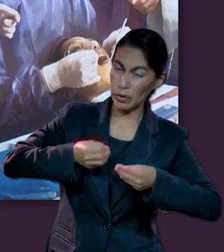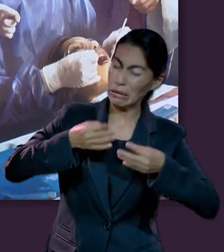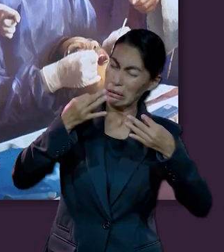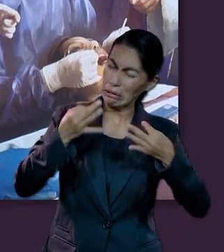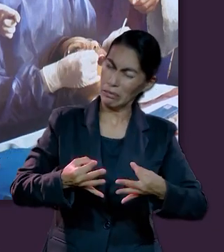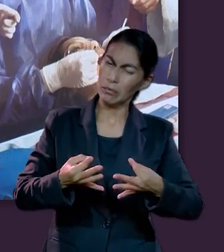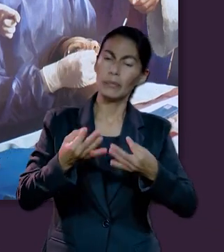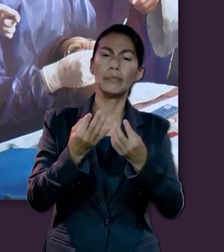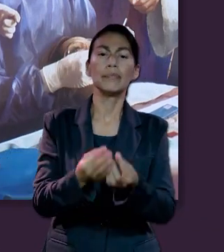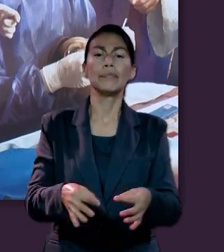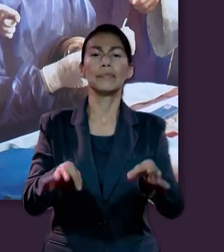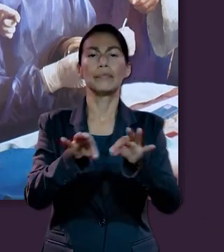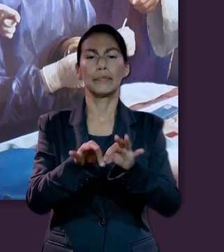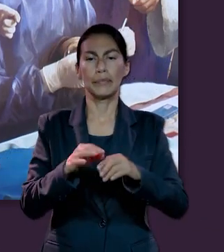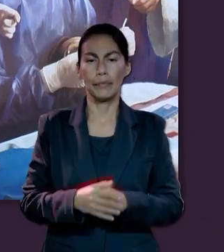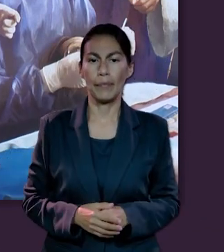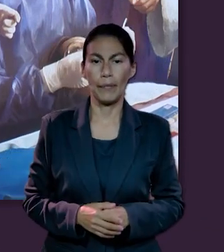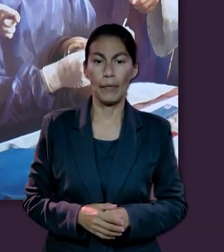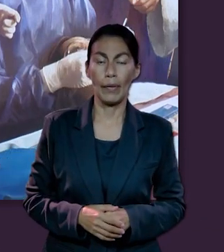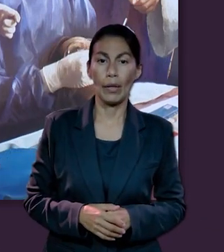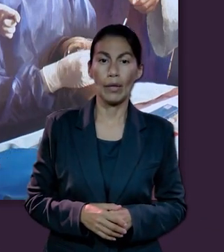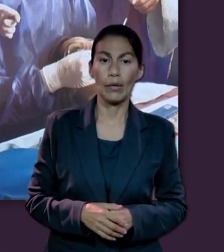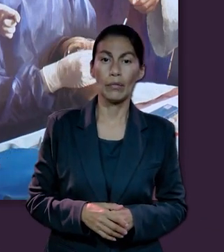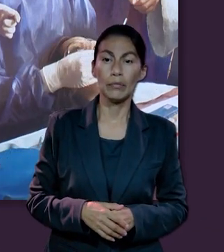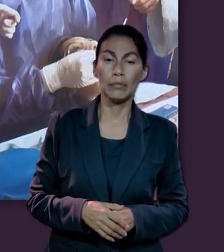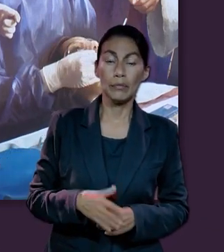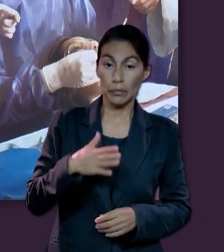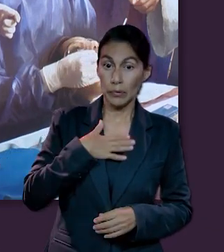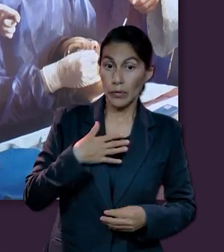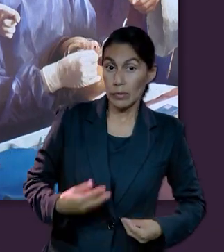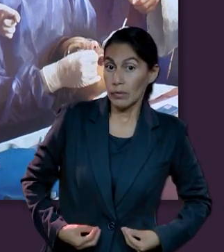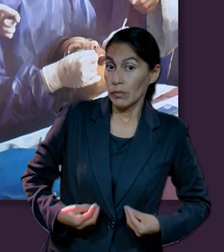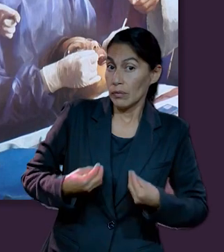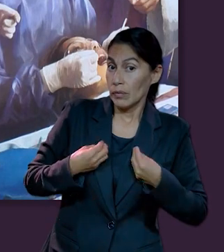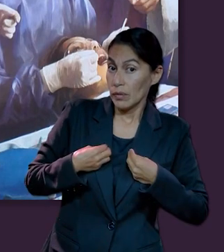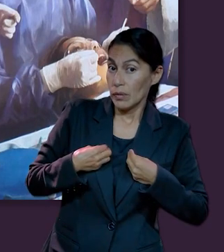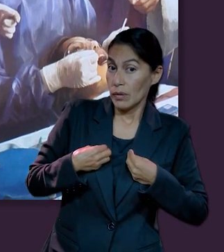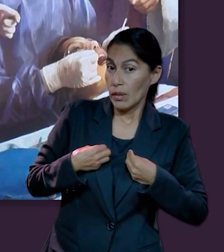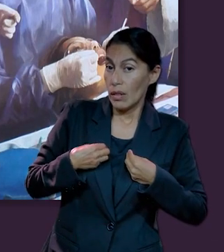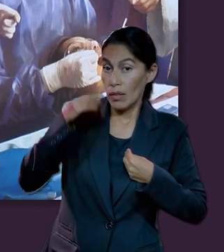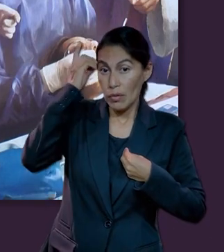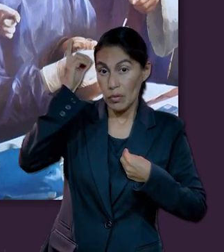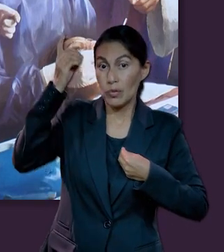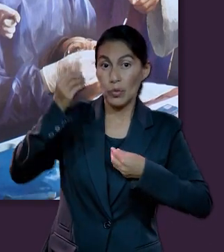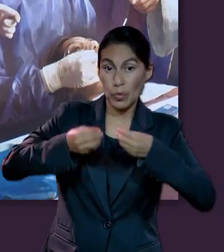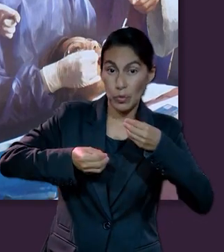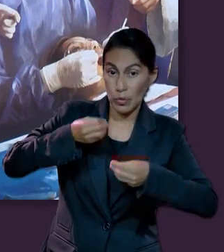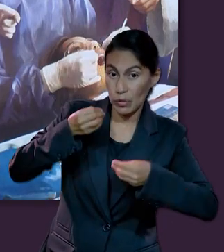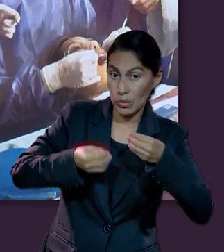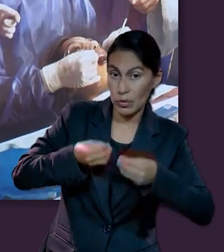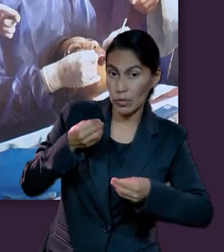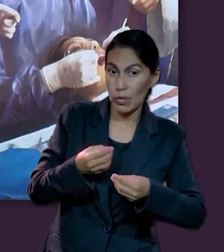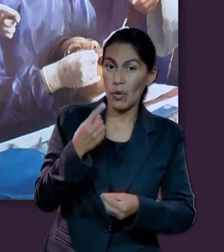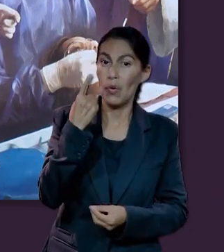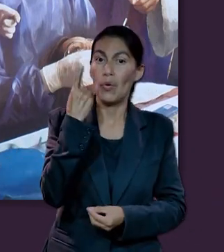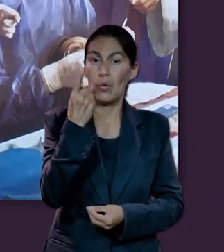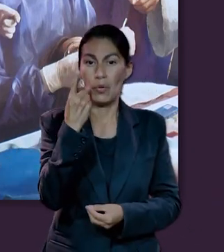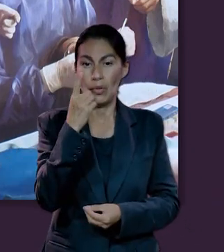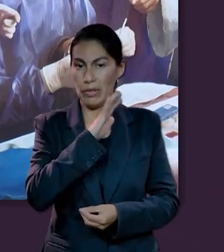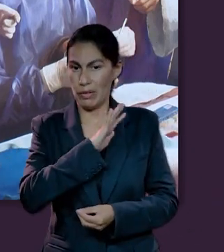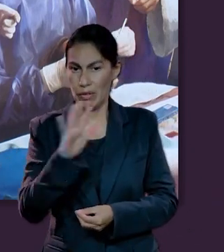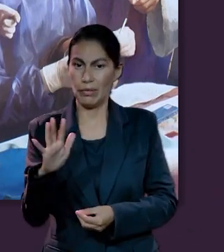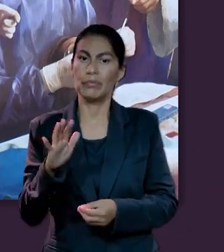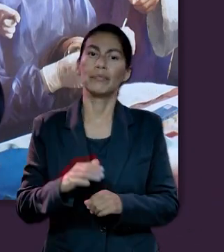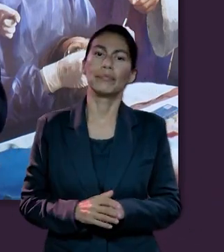Dios es una parte importante en todo nuestro proceso de vida. Y este juicio solo se puede realizar